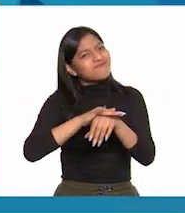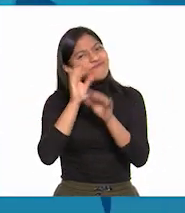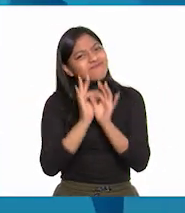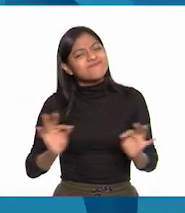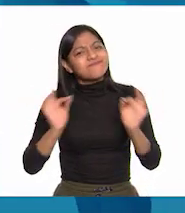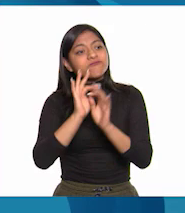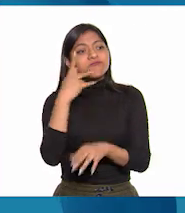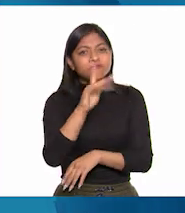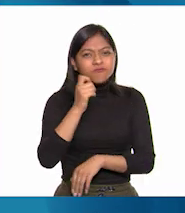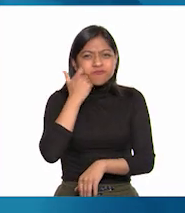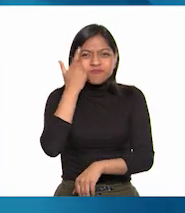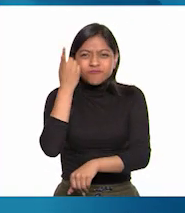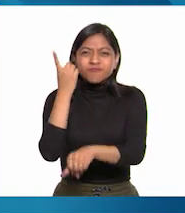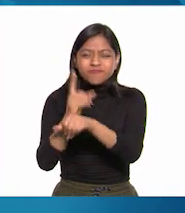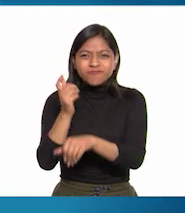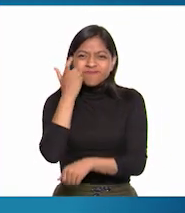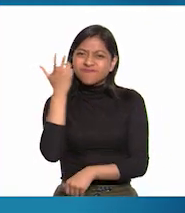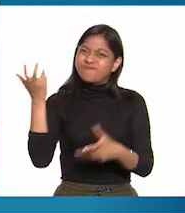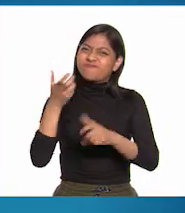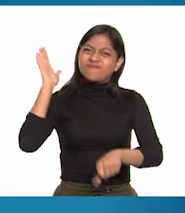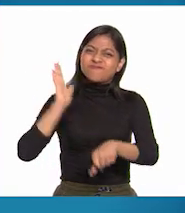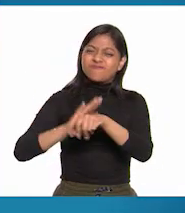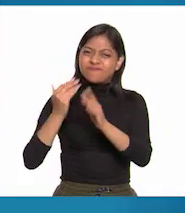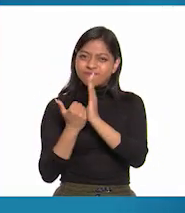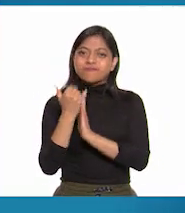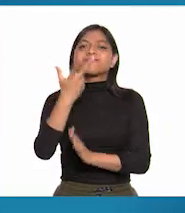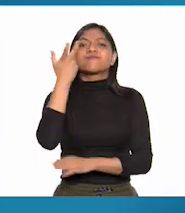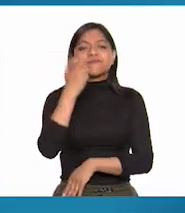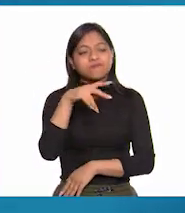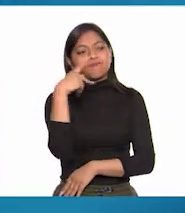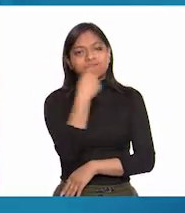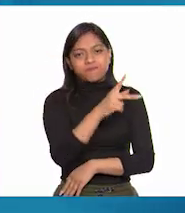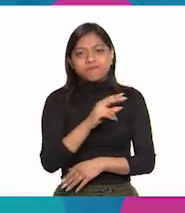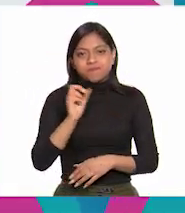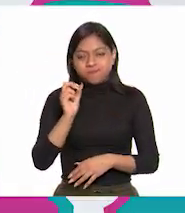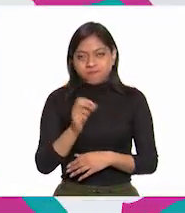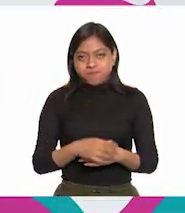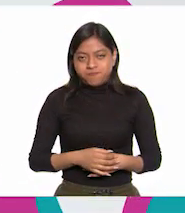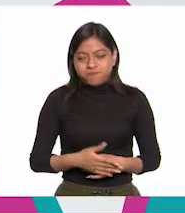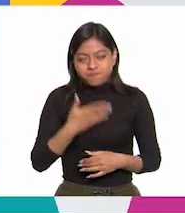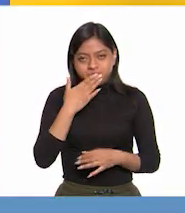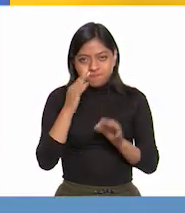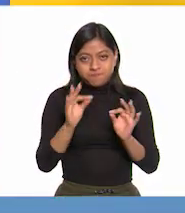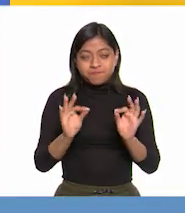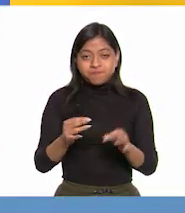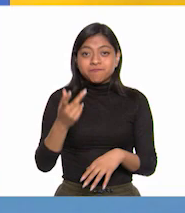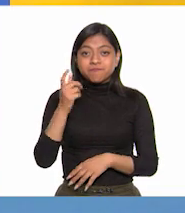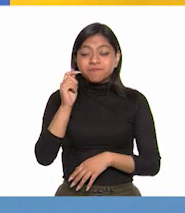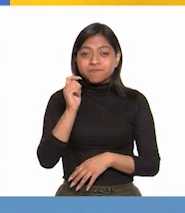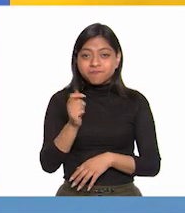voluntad de engrandecer y enriquecer a sus hermanos. Muy buena. Así es, Jenny. Es una frase muy poderosa.